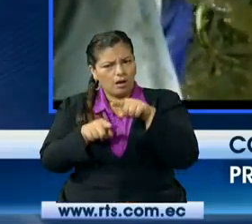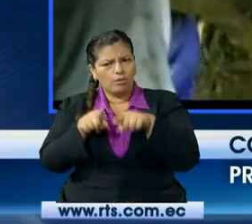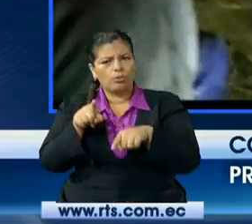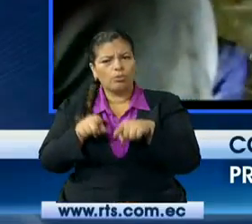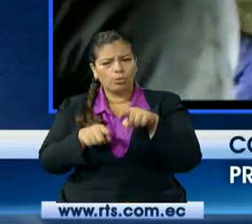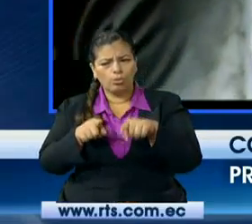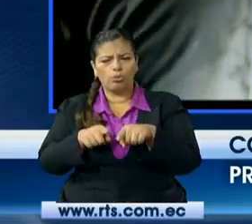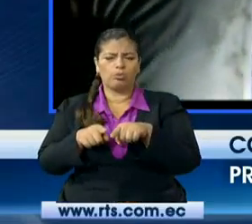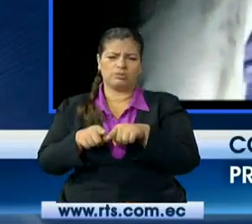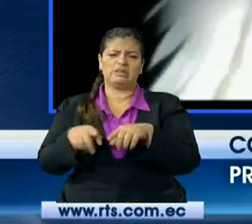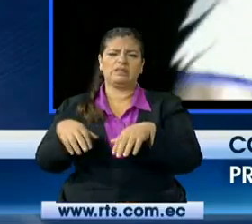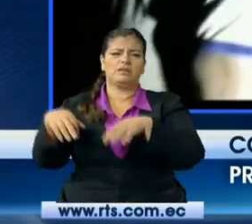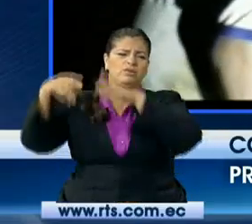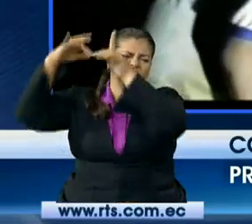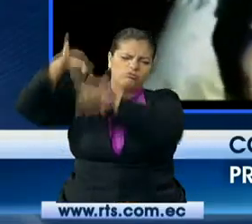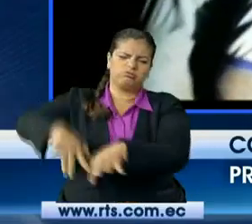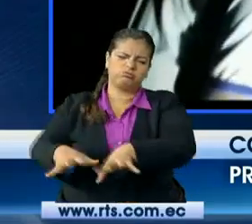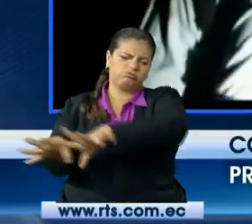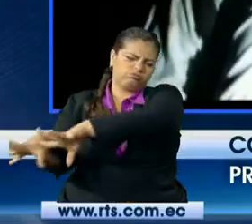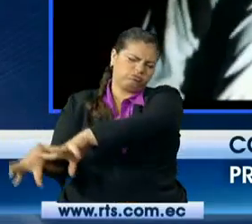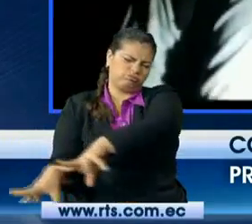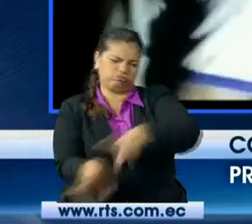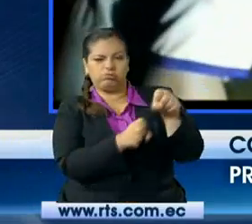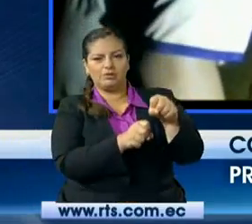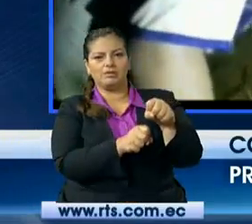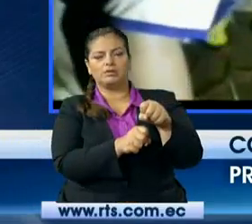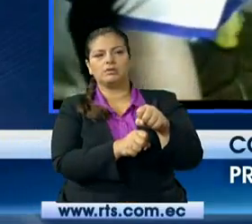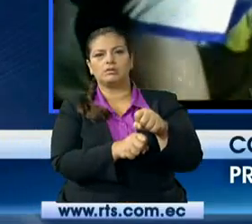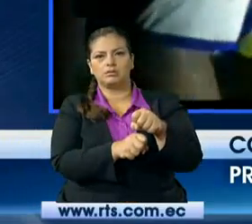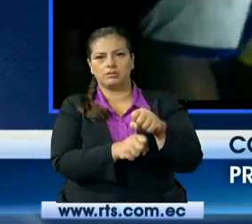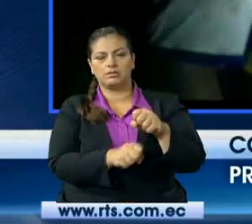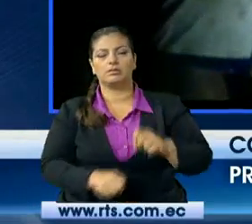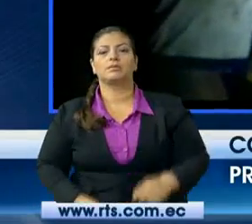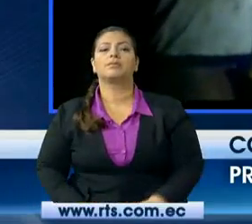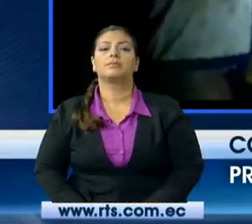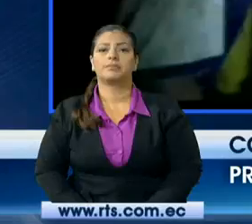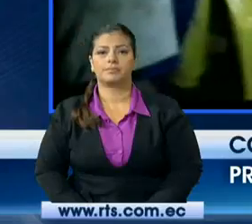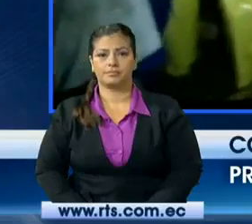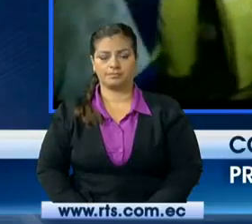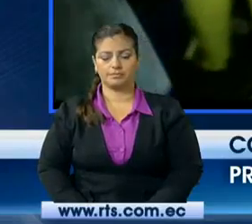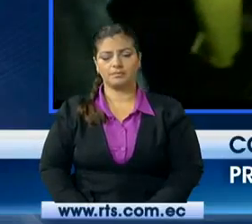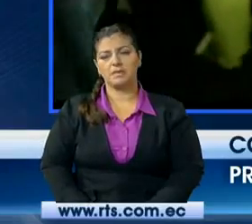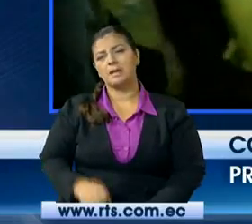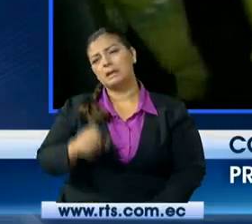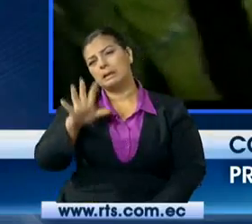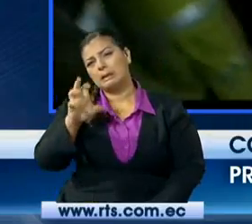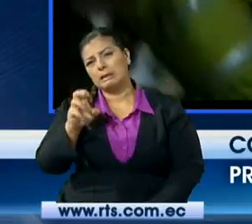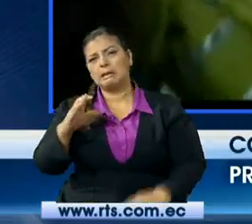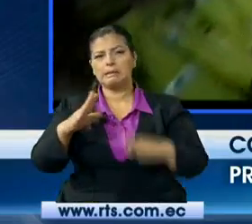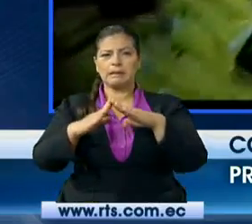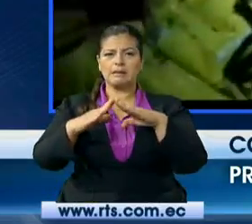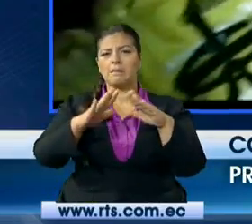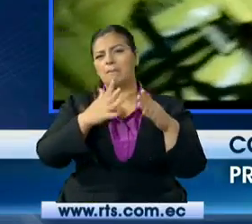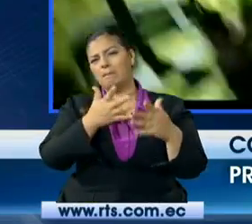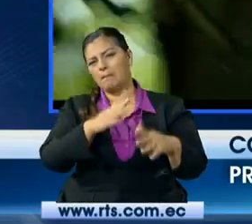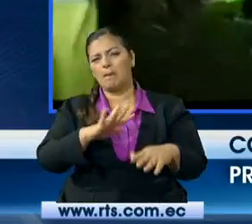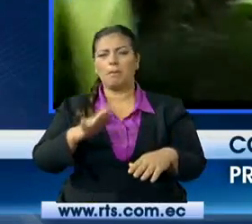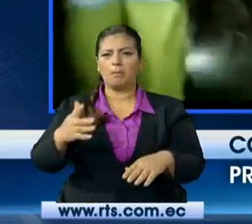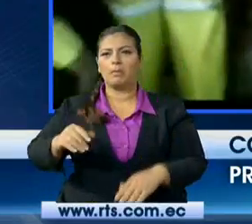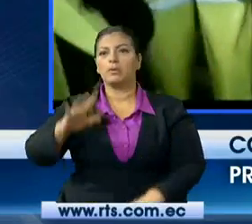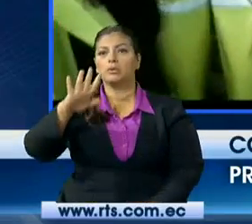lamentablemente, estarán afectadas el 100% de su estructura, tal vez unas 15, 20. Las otras tienen